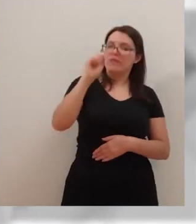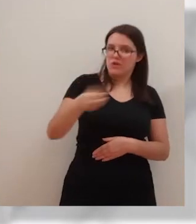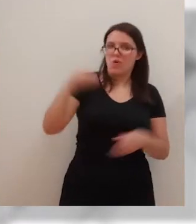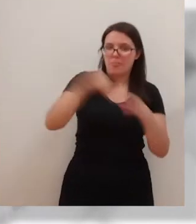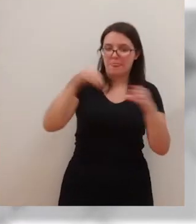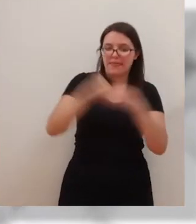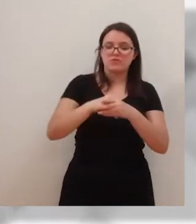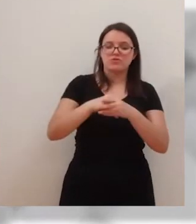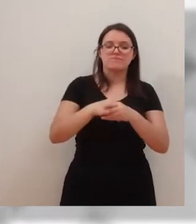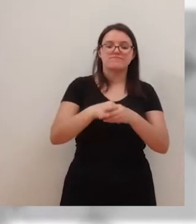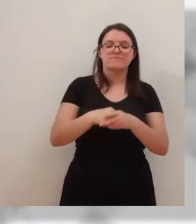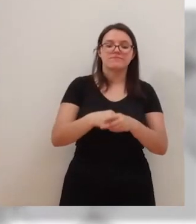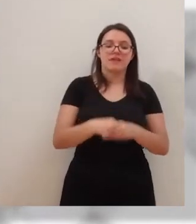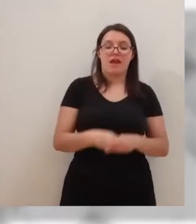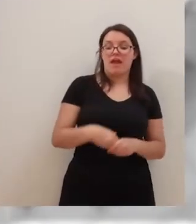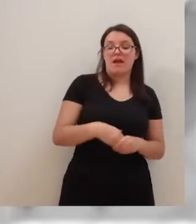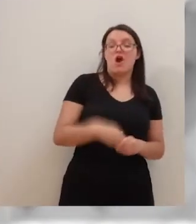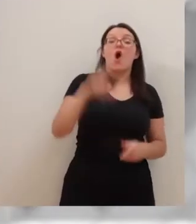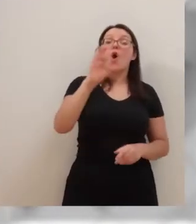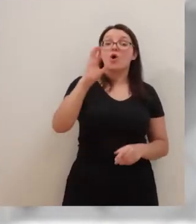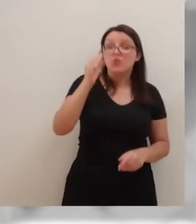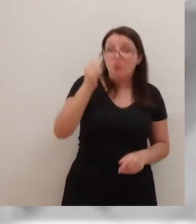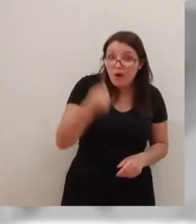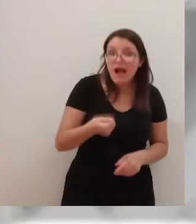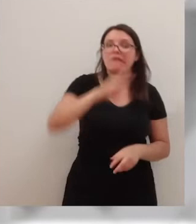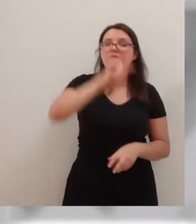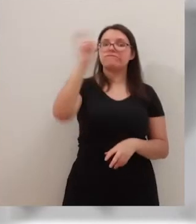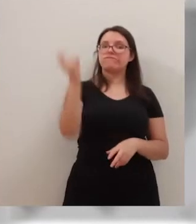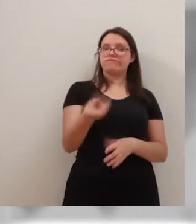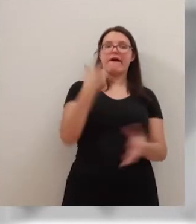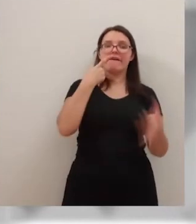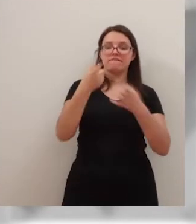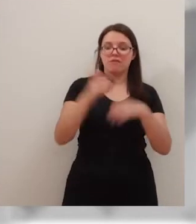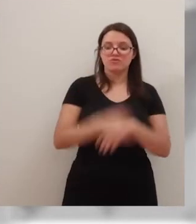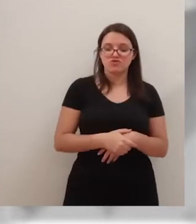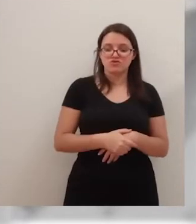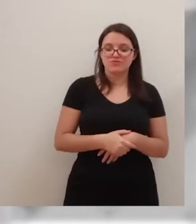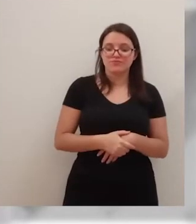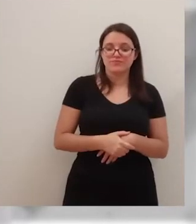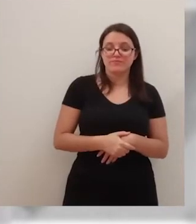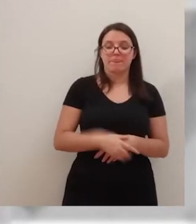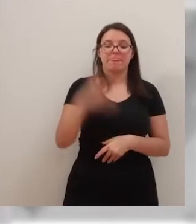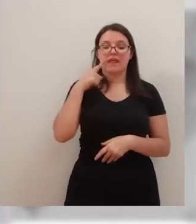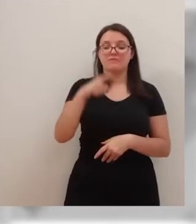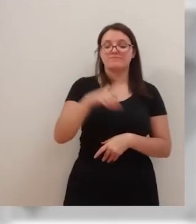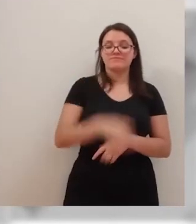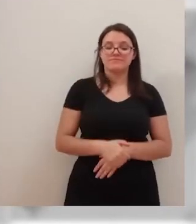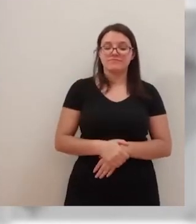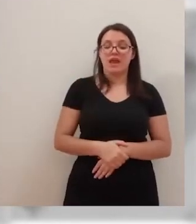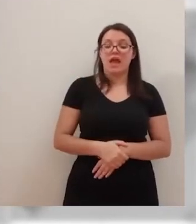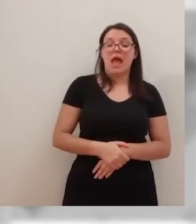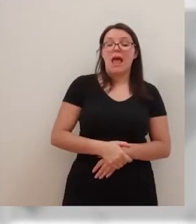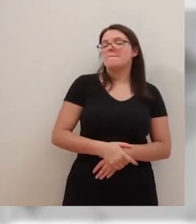Morante de la Puebla, Roca Rey y Diego Urdiales. Morante de la Puebla, Diego Urdiales, Roca Rey.